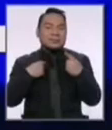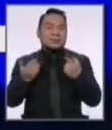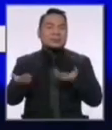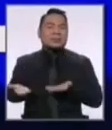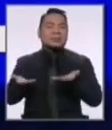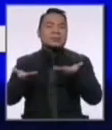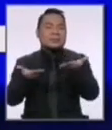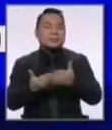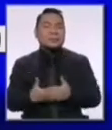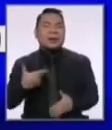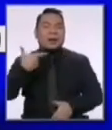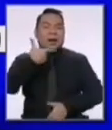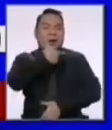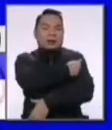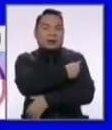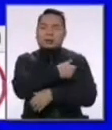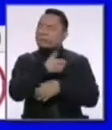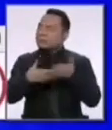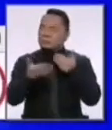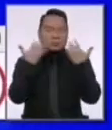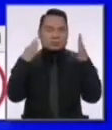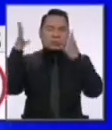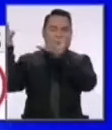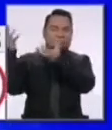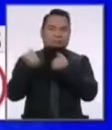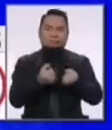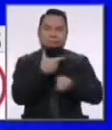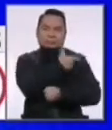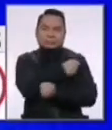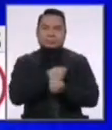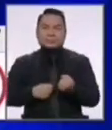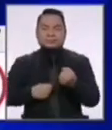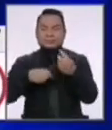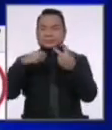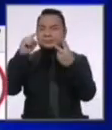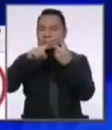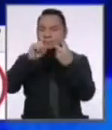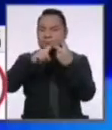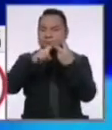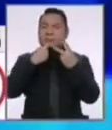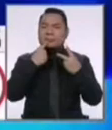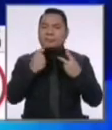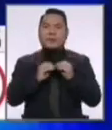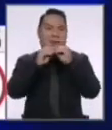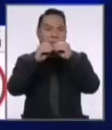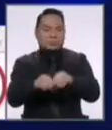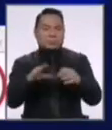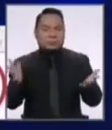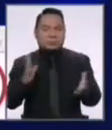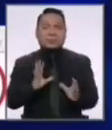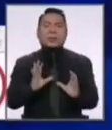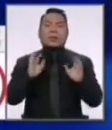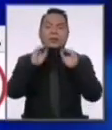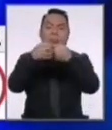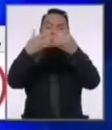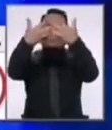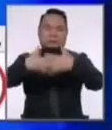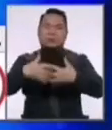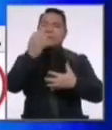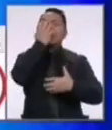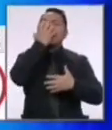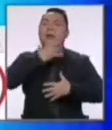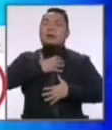la vacuna cuesta lo que cueste. Segundo, voy a instalar una planta de oxígeno